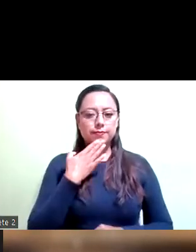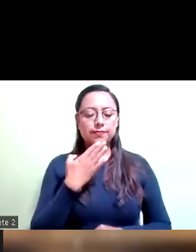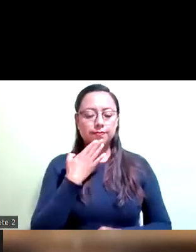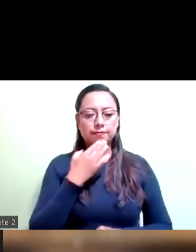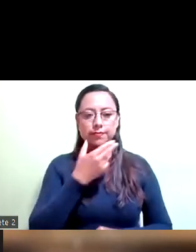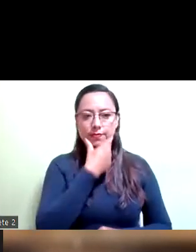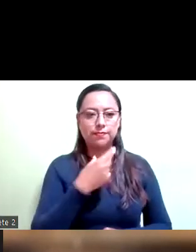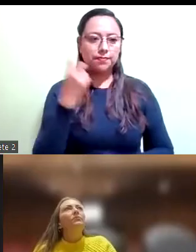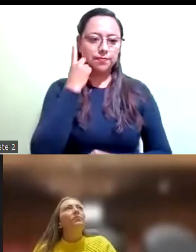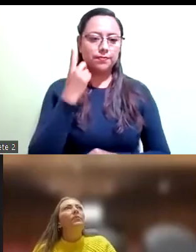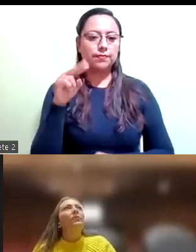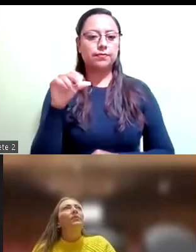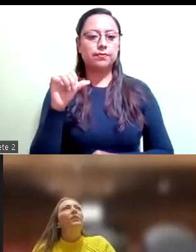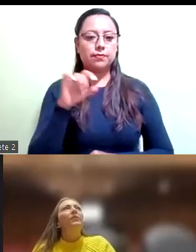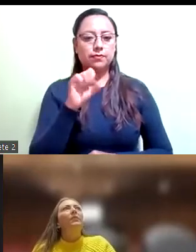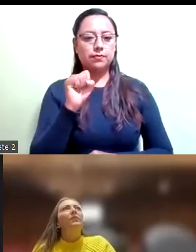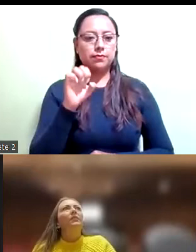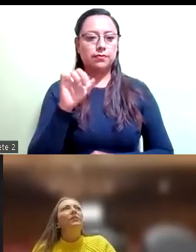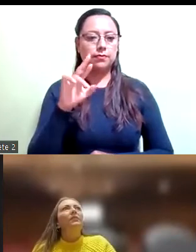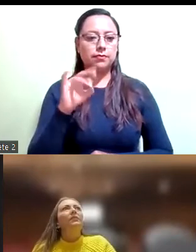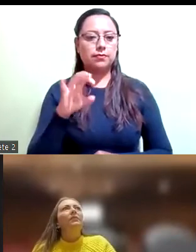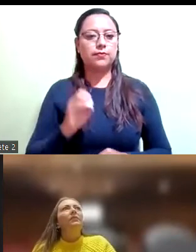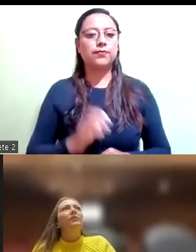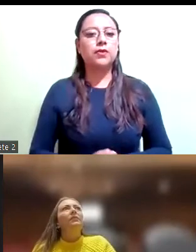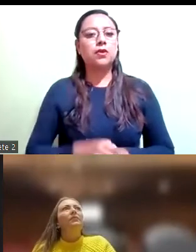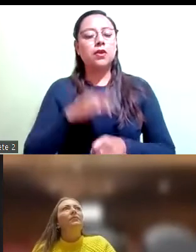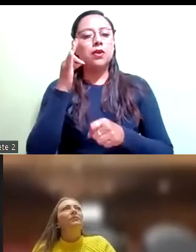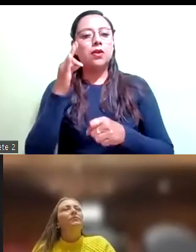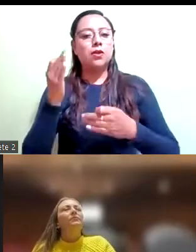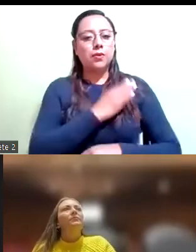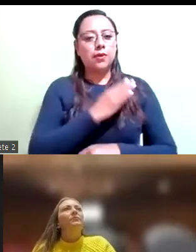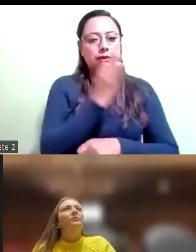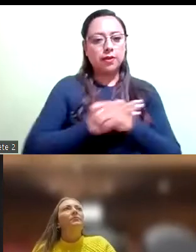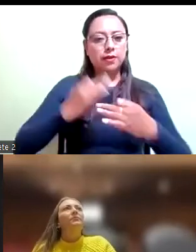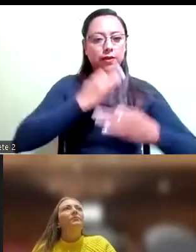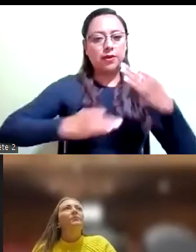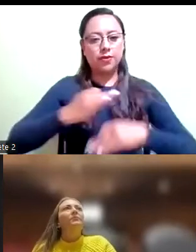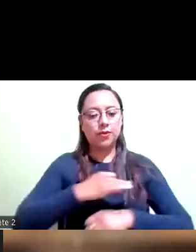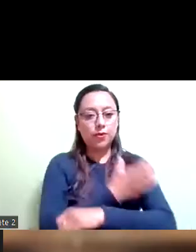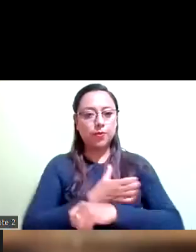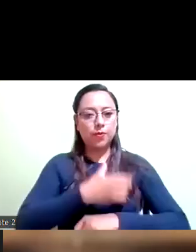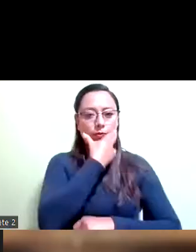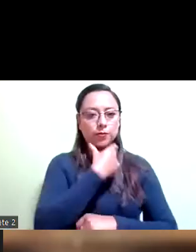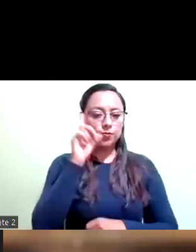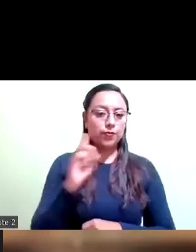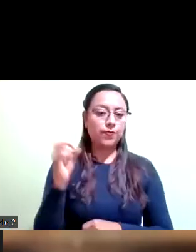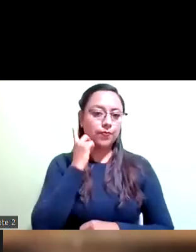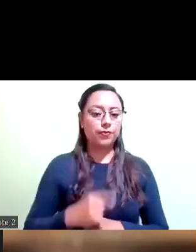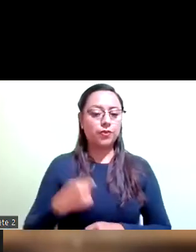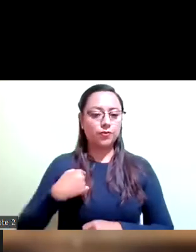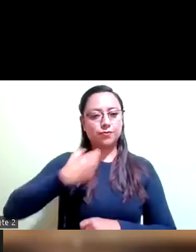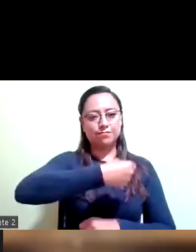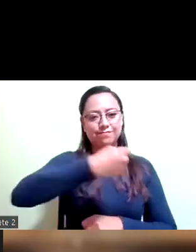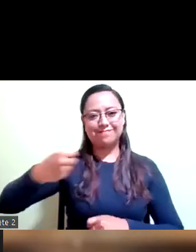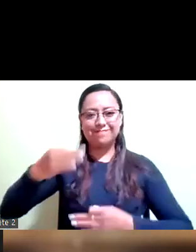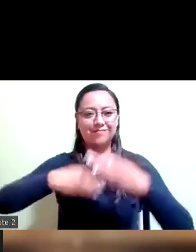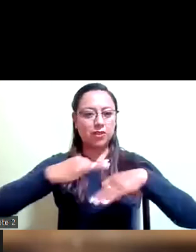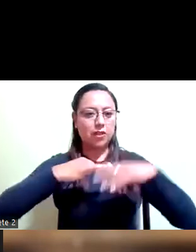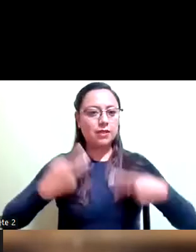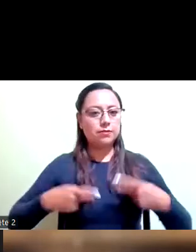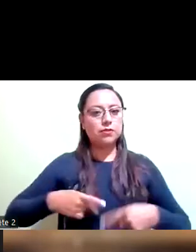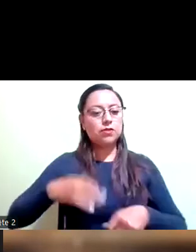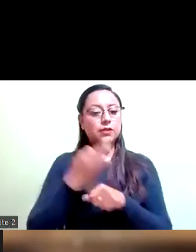iniciando. Buenas tardes a todos y a todas, compañeras y compañeros diputados. Saludo muy fraternalmente a la ciudadanía que nos sigue por